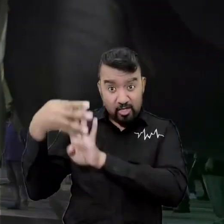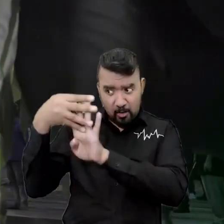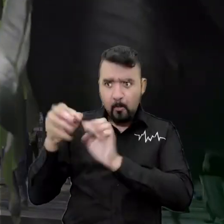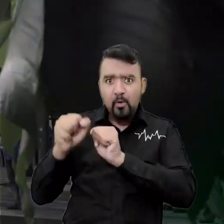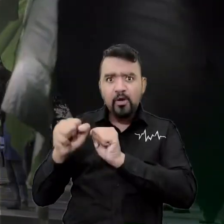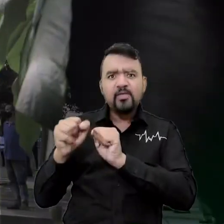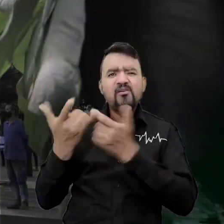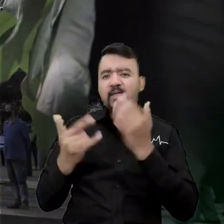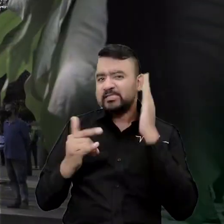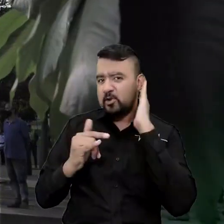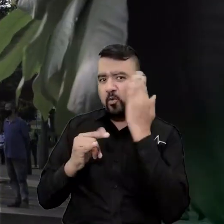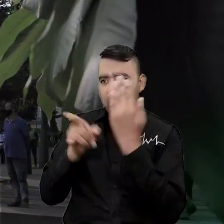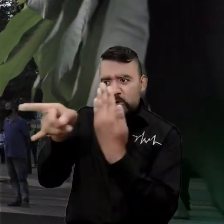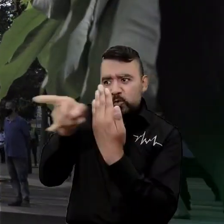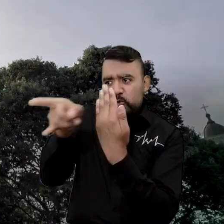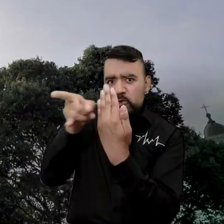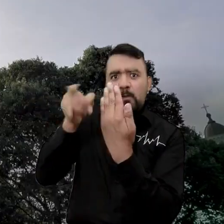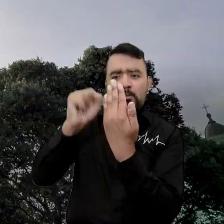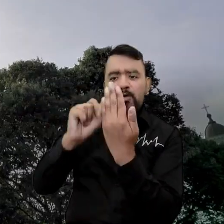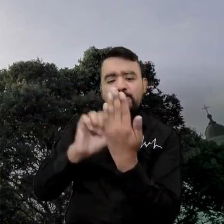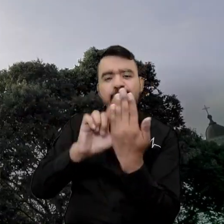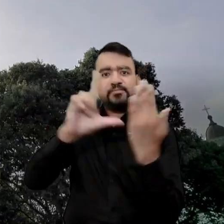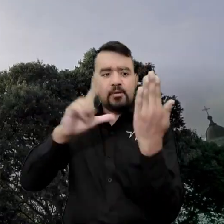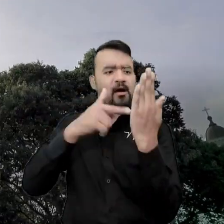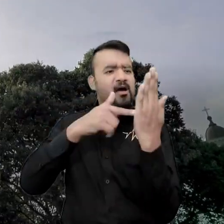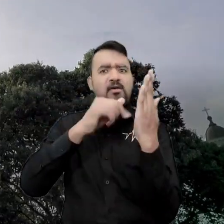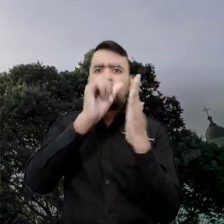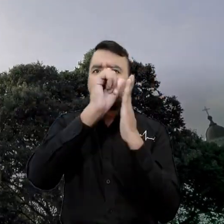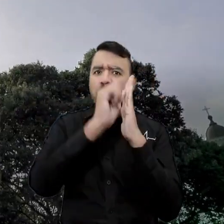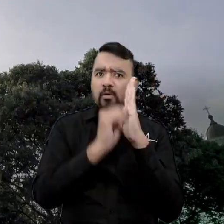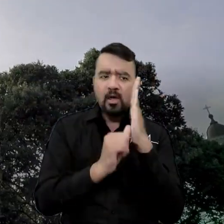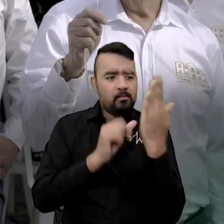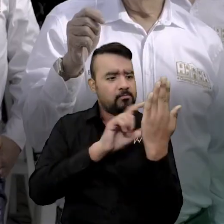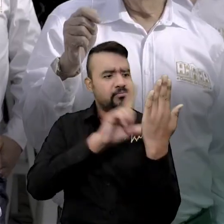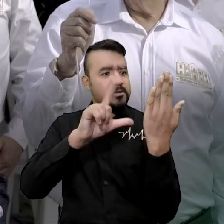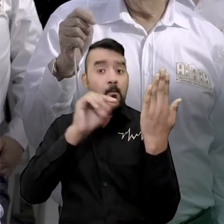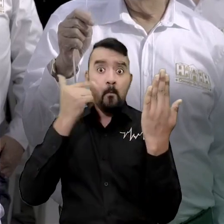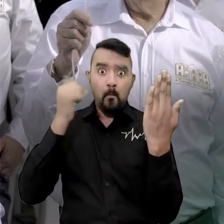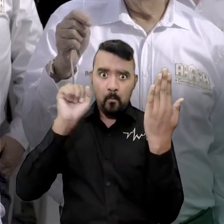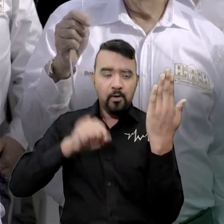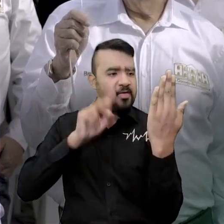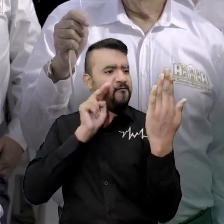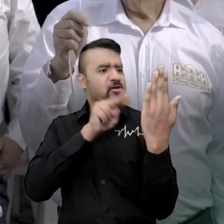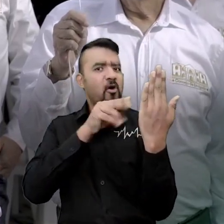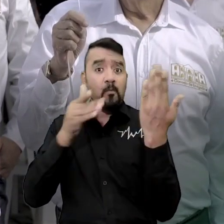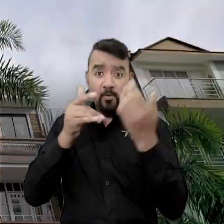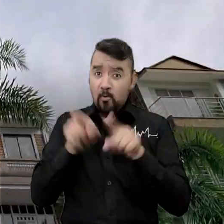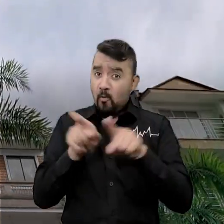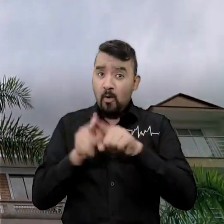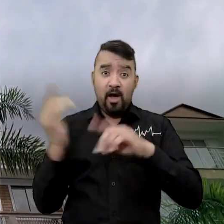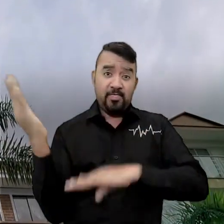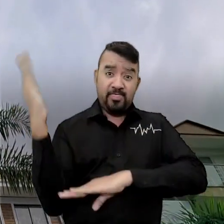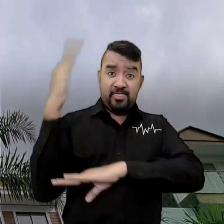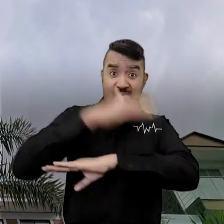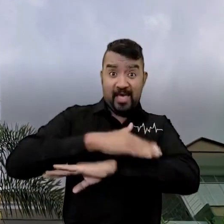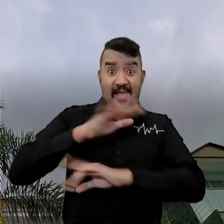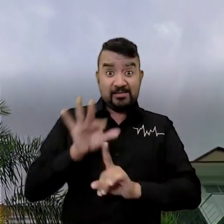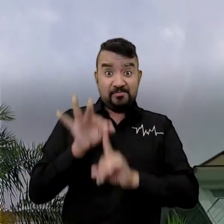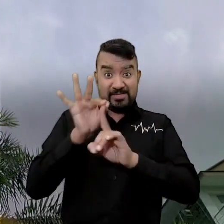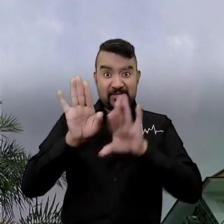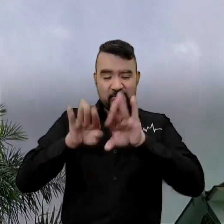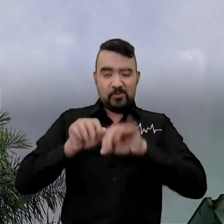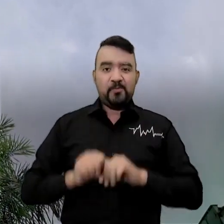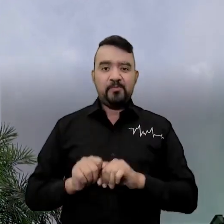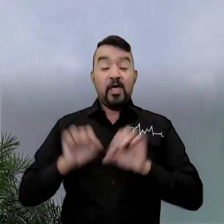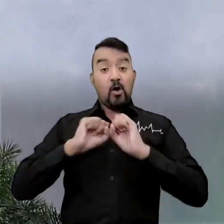toda la programación que tiene preparada el Consejo Municipal y la Alcaldía de Envigado y celebremos juntos este importante día en nuestra ciudad señorial.